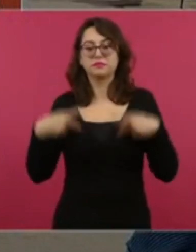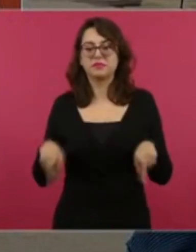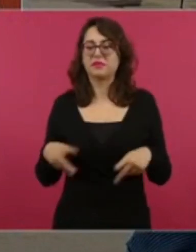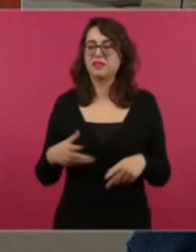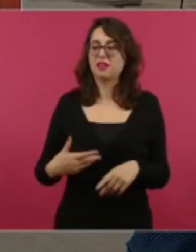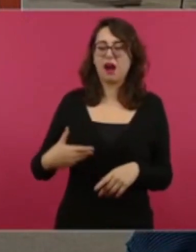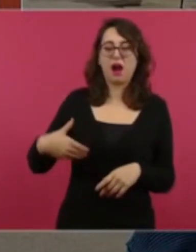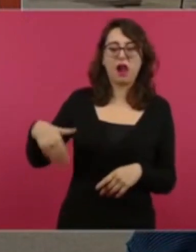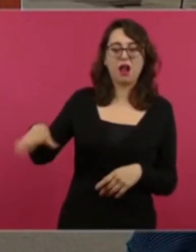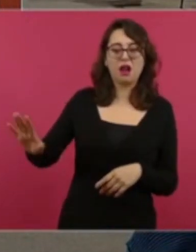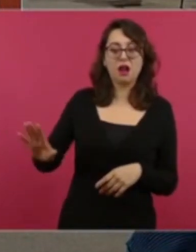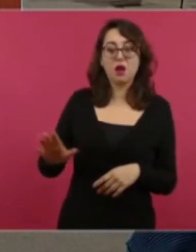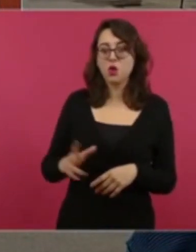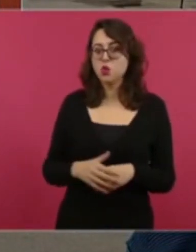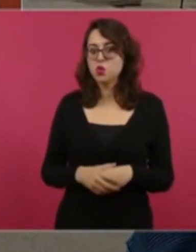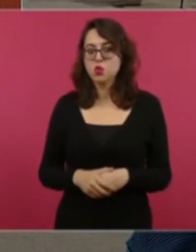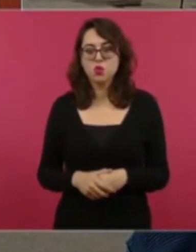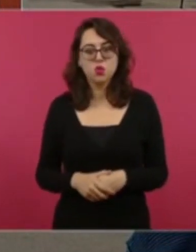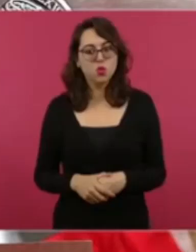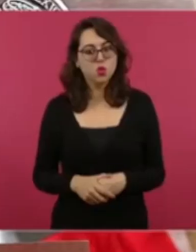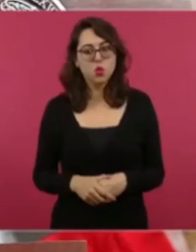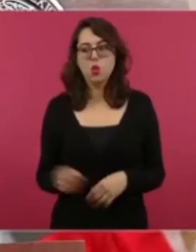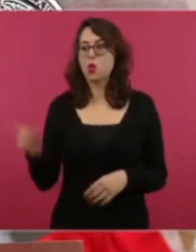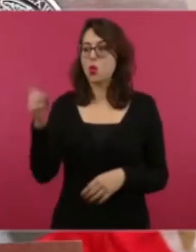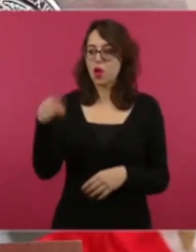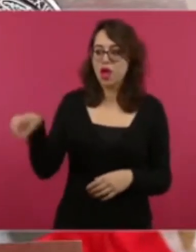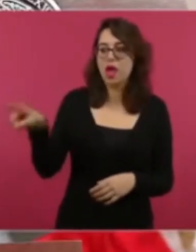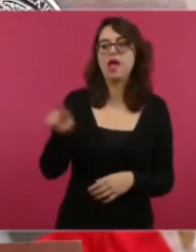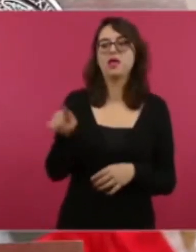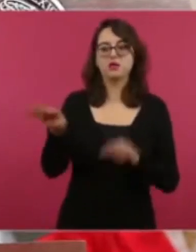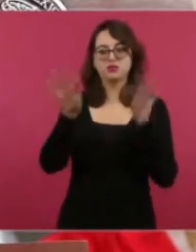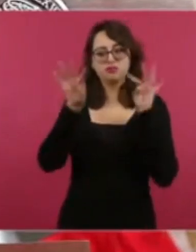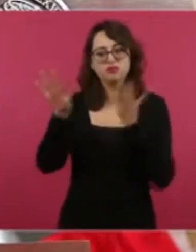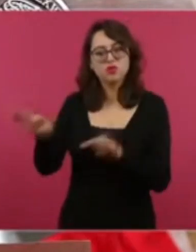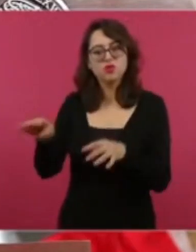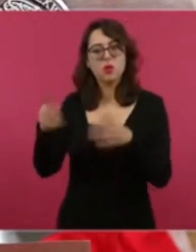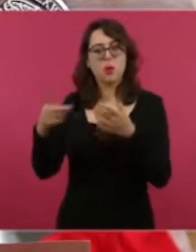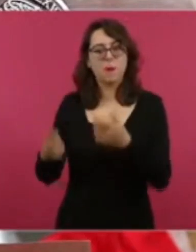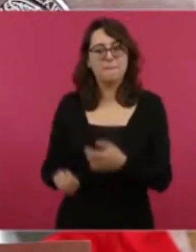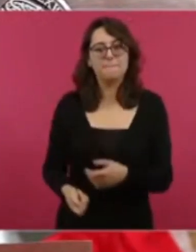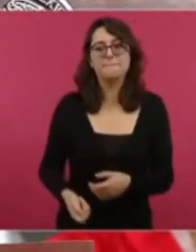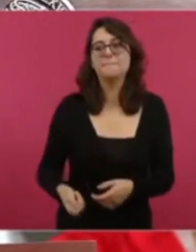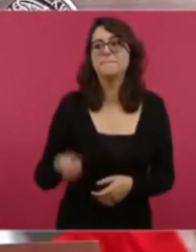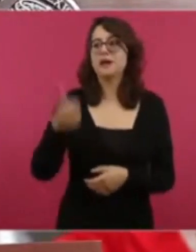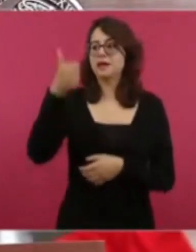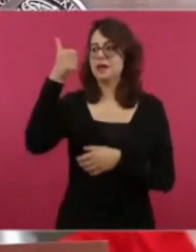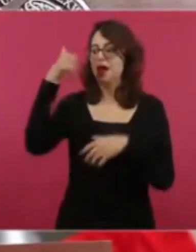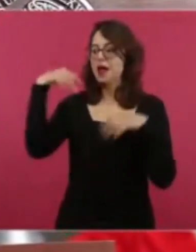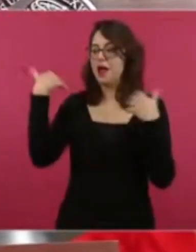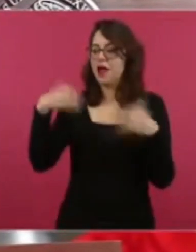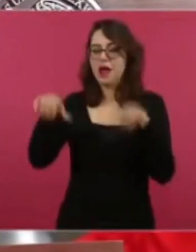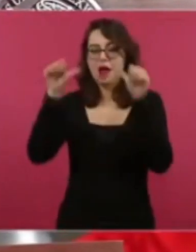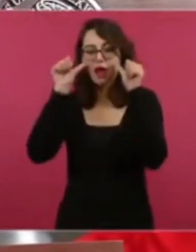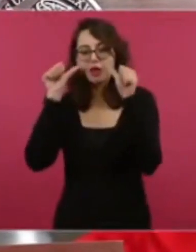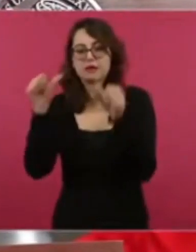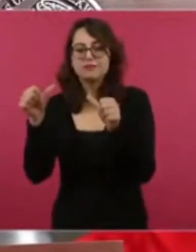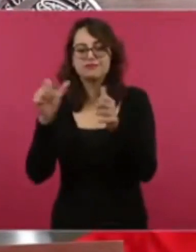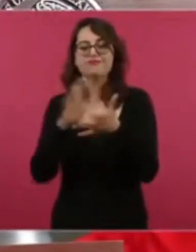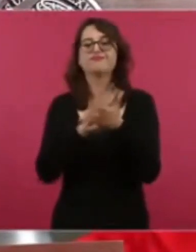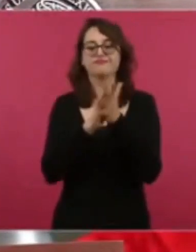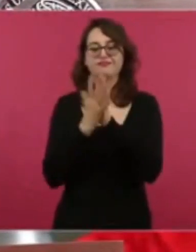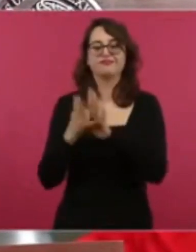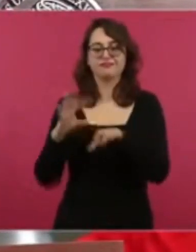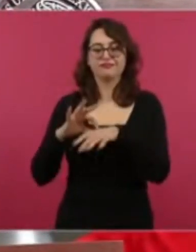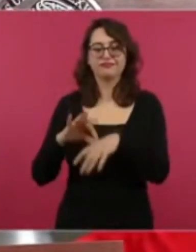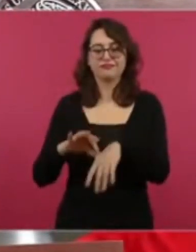extras, sino serán los protagonistas de la historia. Esta es la verdadera transformación y por eso hoy, amigas y amigas, para